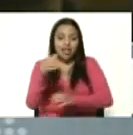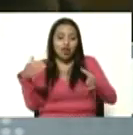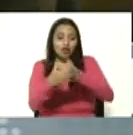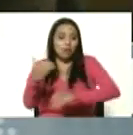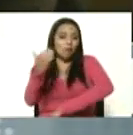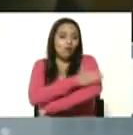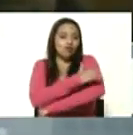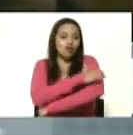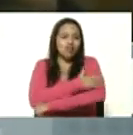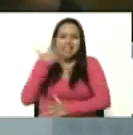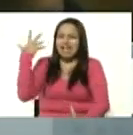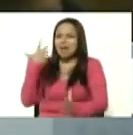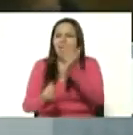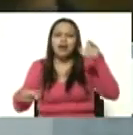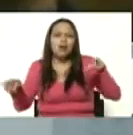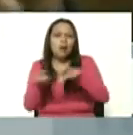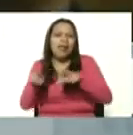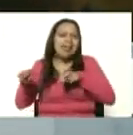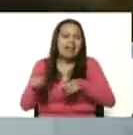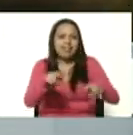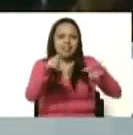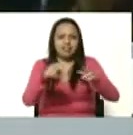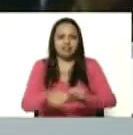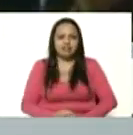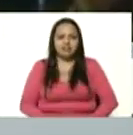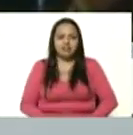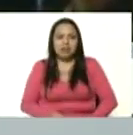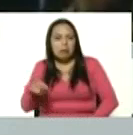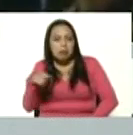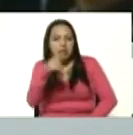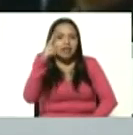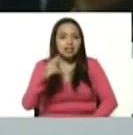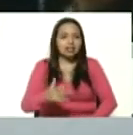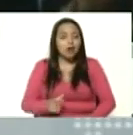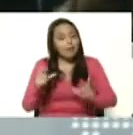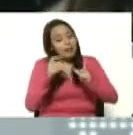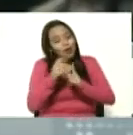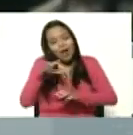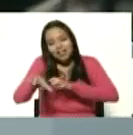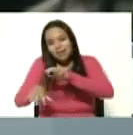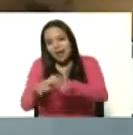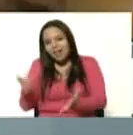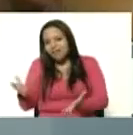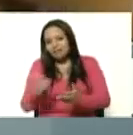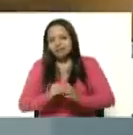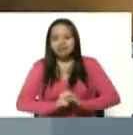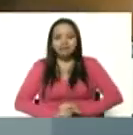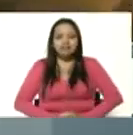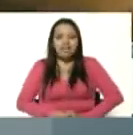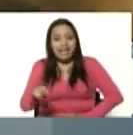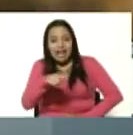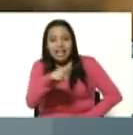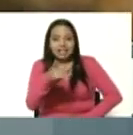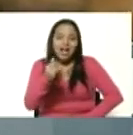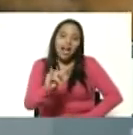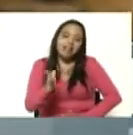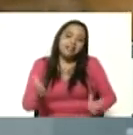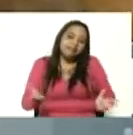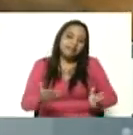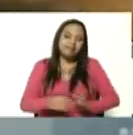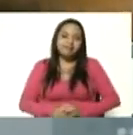ratas como ratas con el perdón de los animalitos que son nobles de las ratas que son nobles